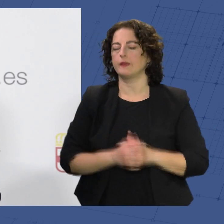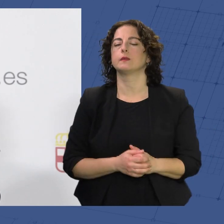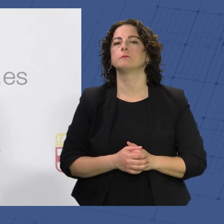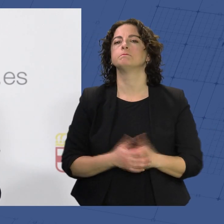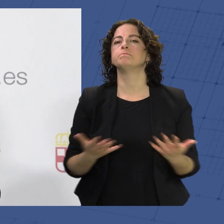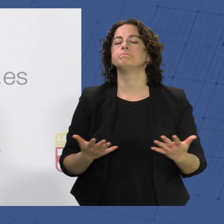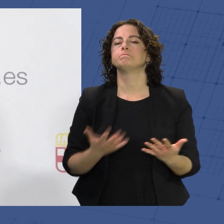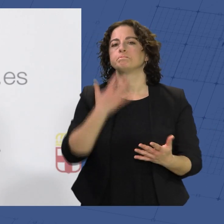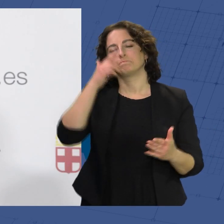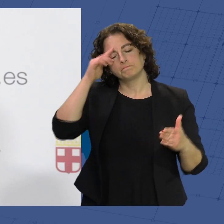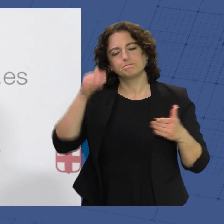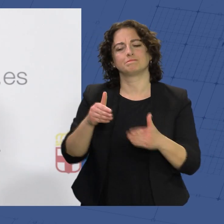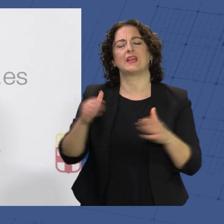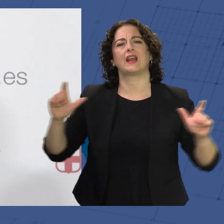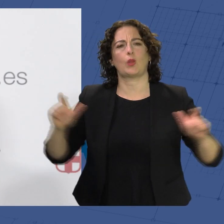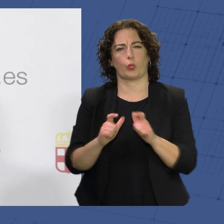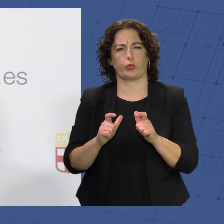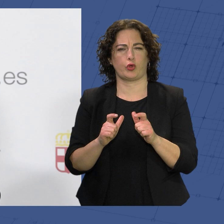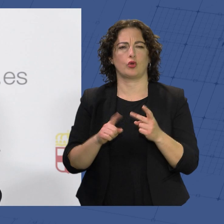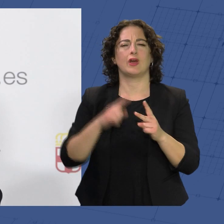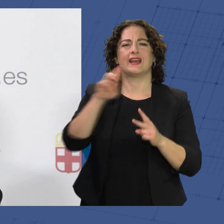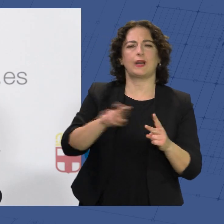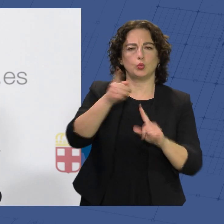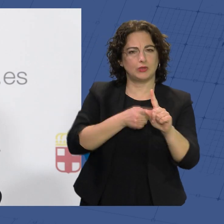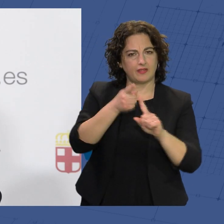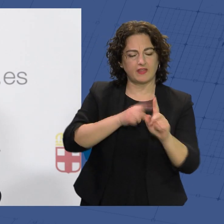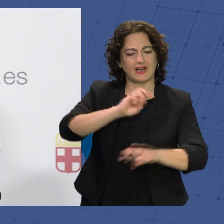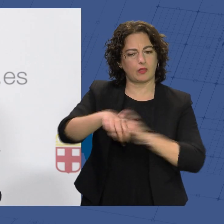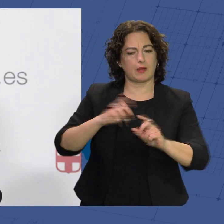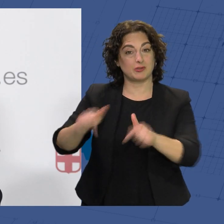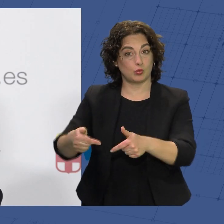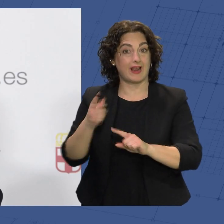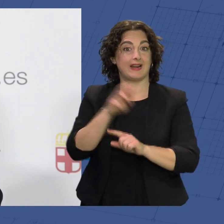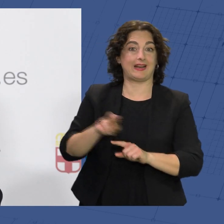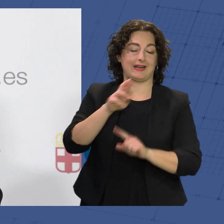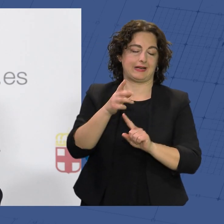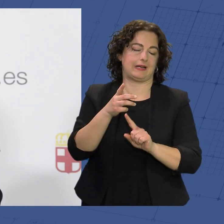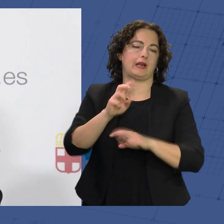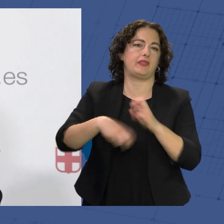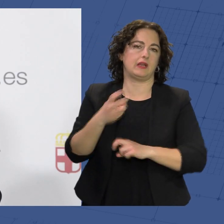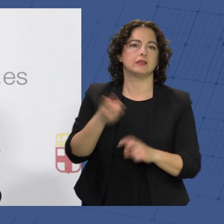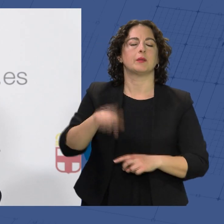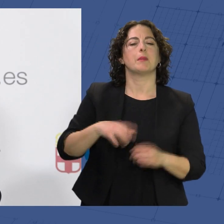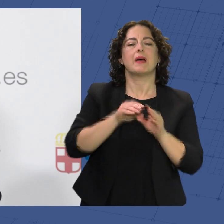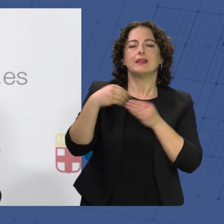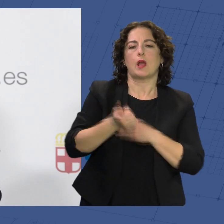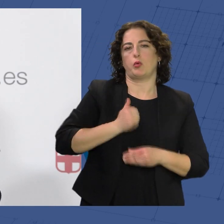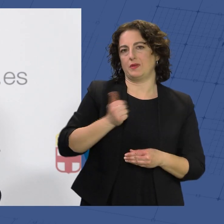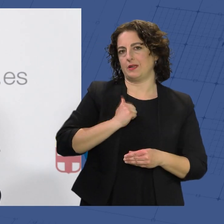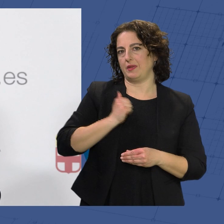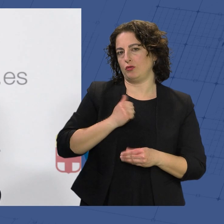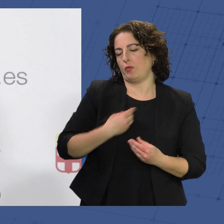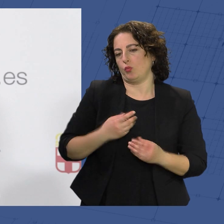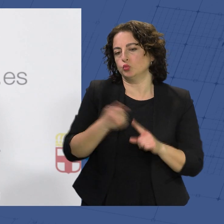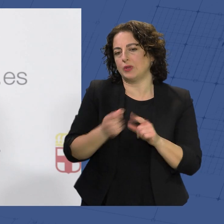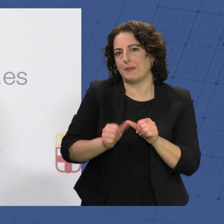haciendo hincapié en la reducción, reutilización y reciclaje de los residuos, así como el aprovechamiento de los materiales para darles más